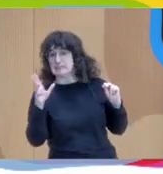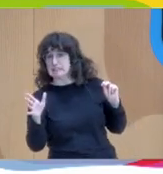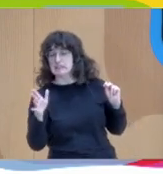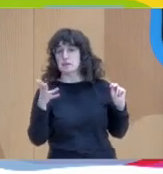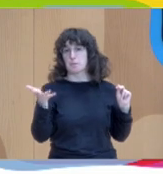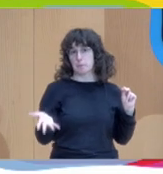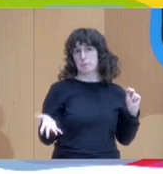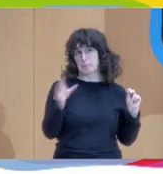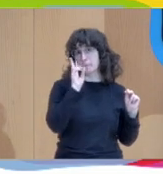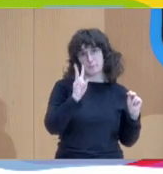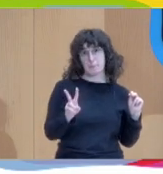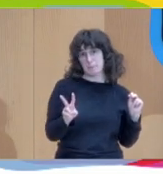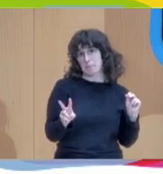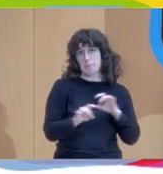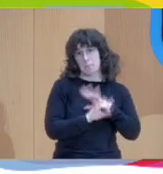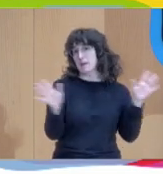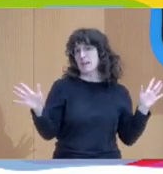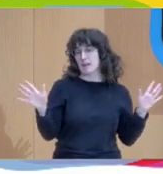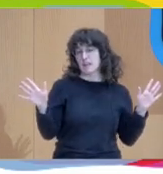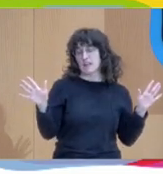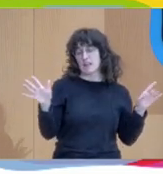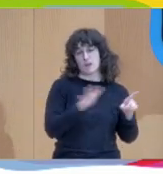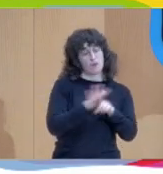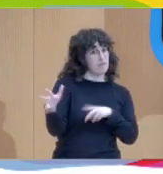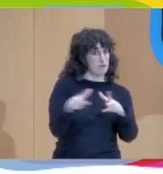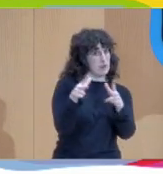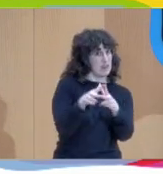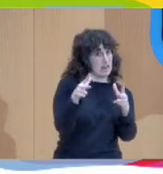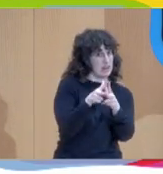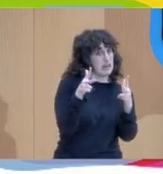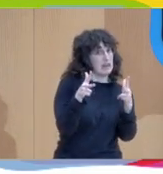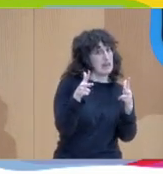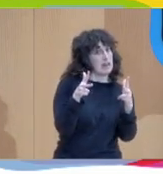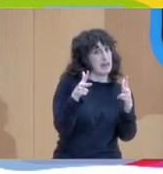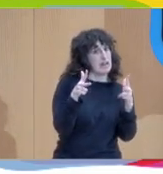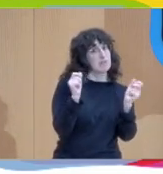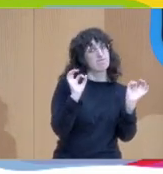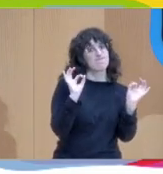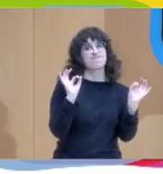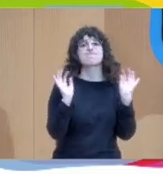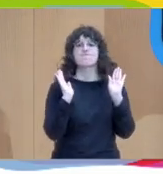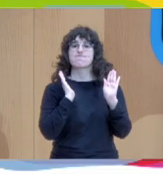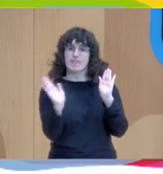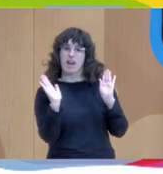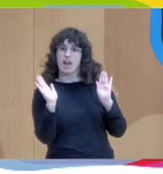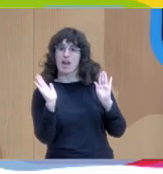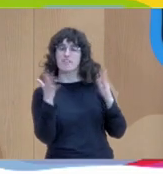cómo los determinantes sociales forman parte de la salud mental, como pocas veces hemos podido tener oportunidad.